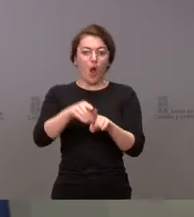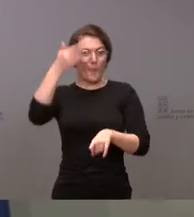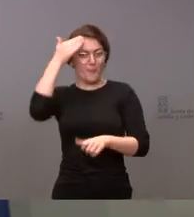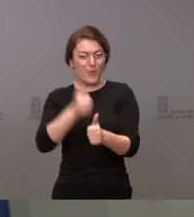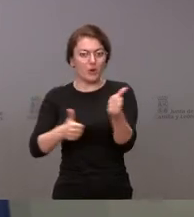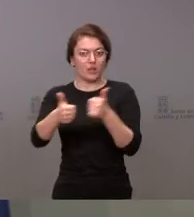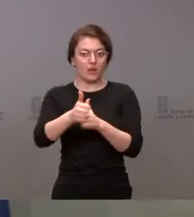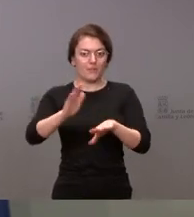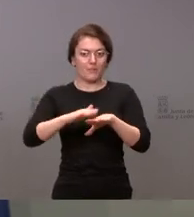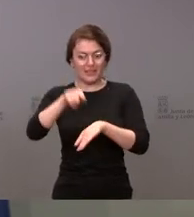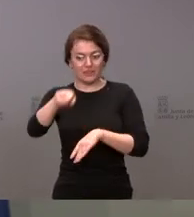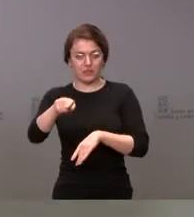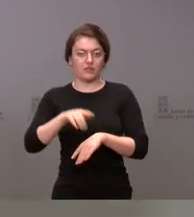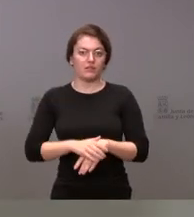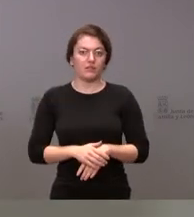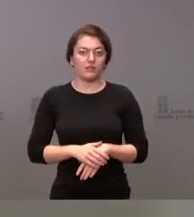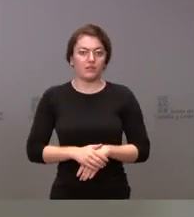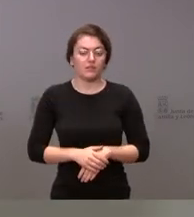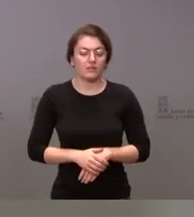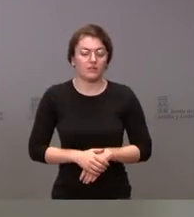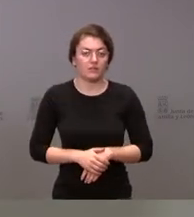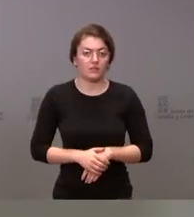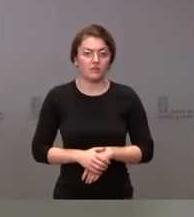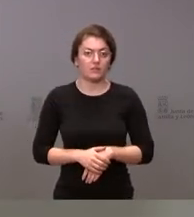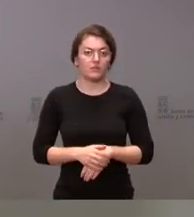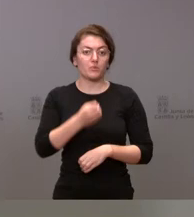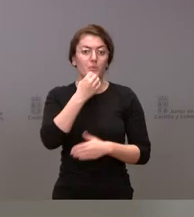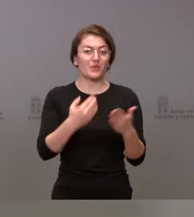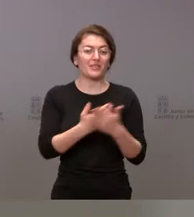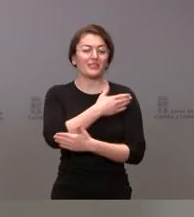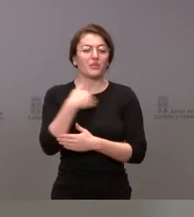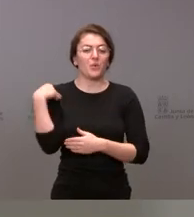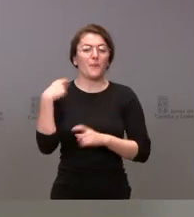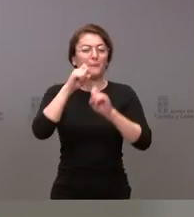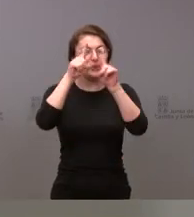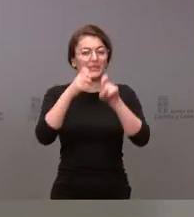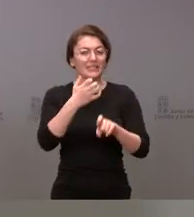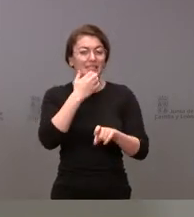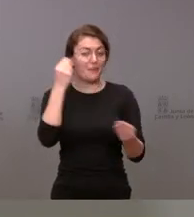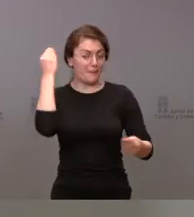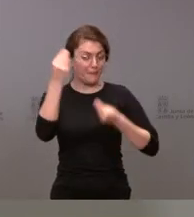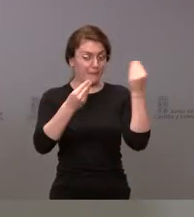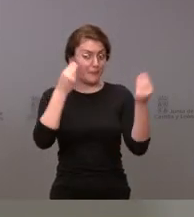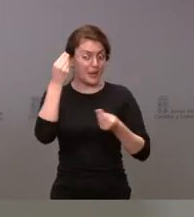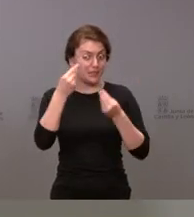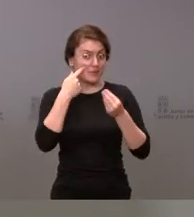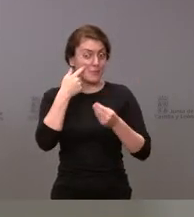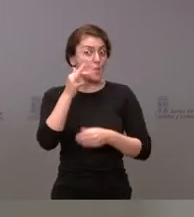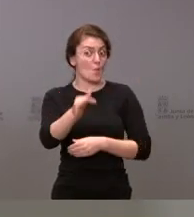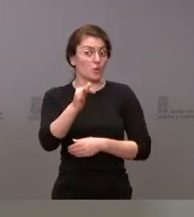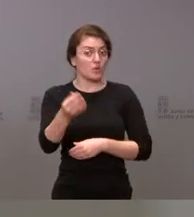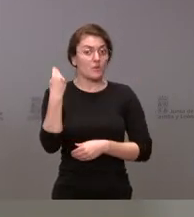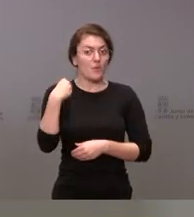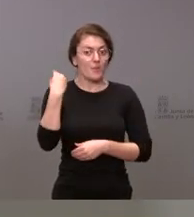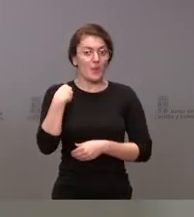pacientes. Sí, buenos días. Yo le quería preguntar si consideran acertada la ofensiva de su partido y también de los alcaldes que